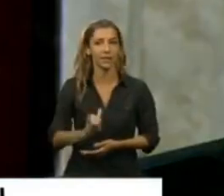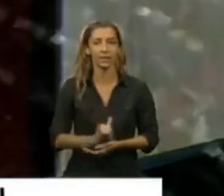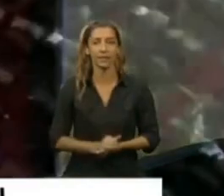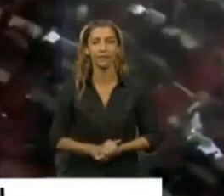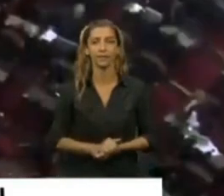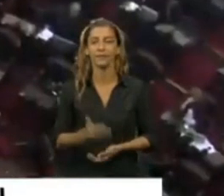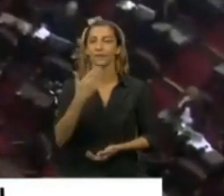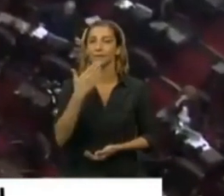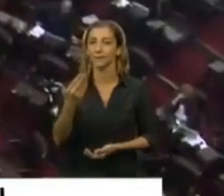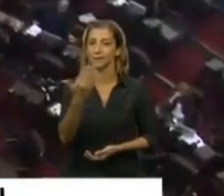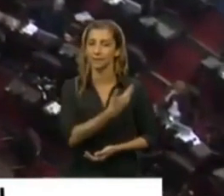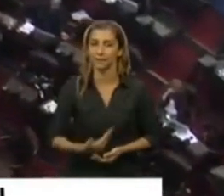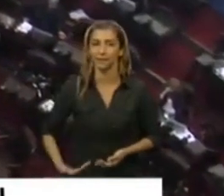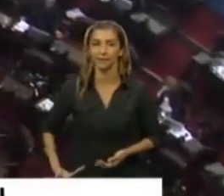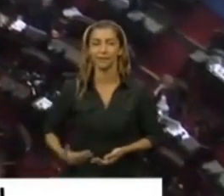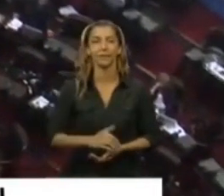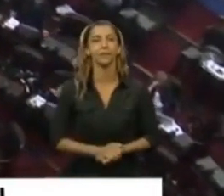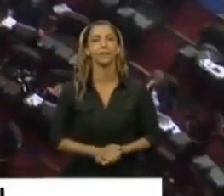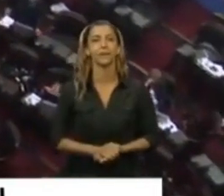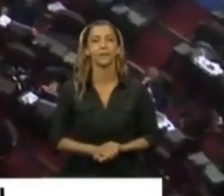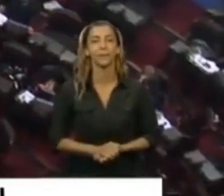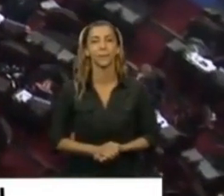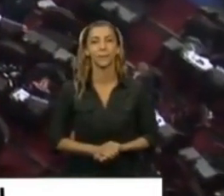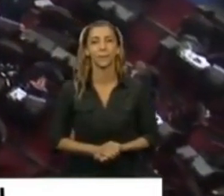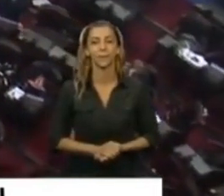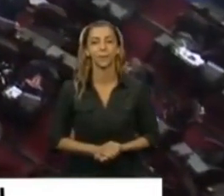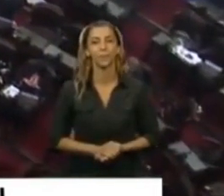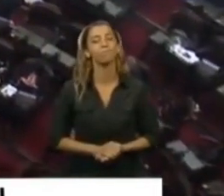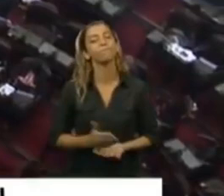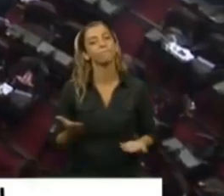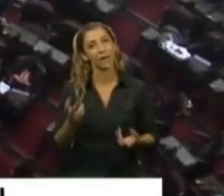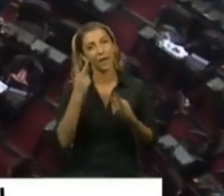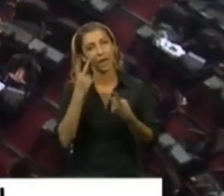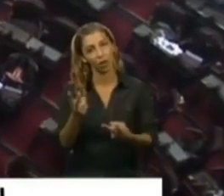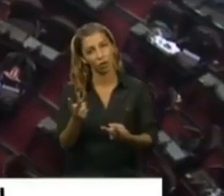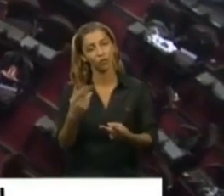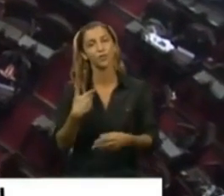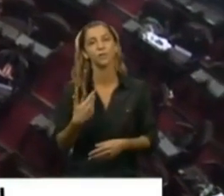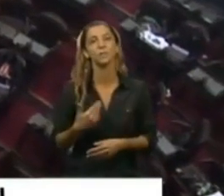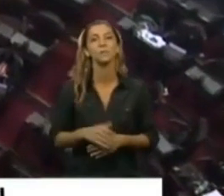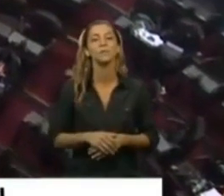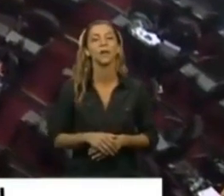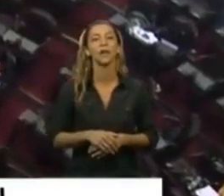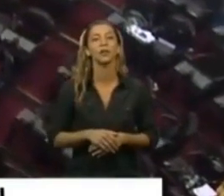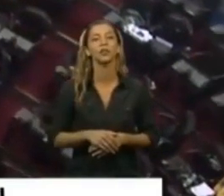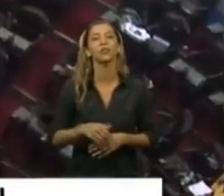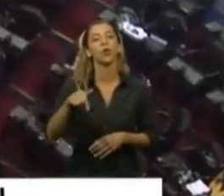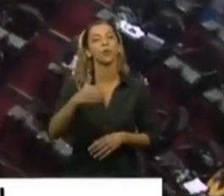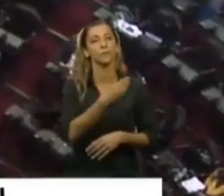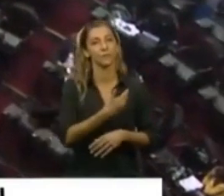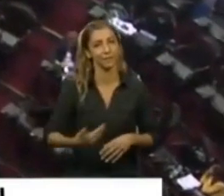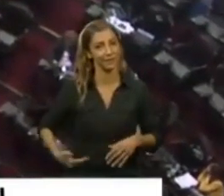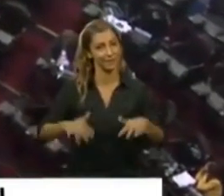Gracias, señor Presidente. En primer lugar, un reconocimiento muy especial a la Presidencia de la Cámara de Diputados de la Nación,